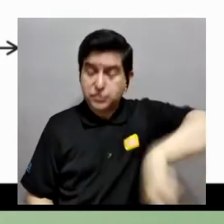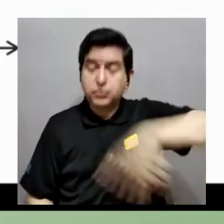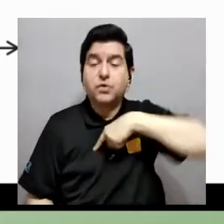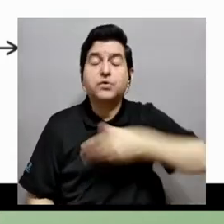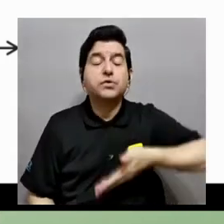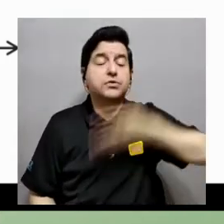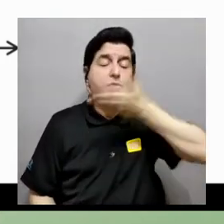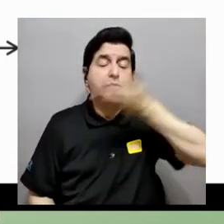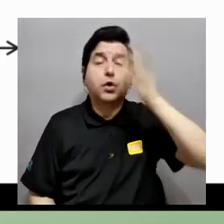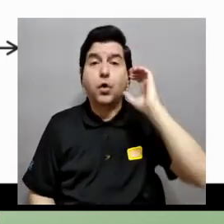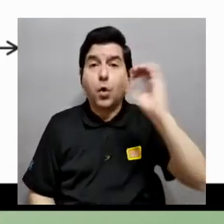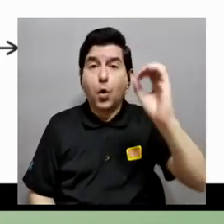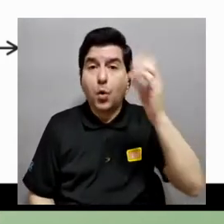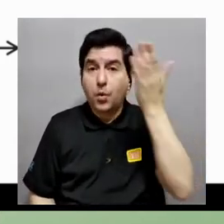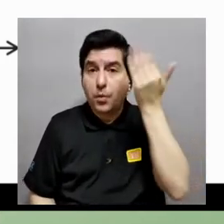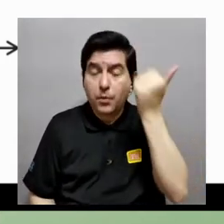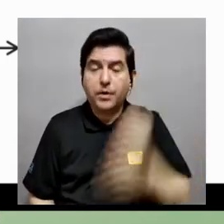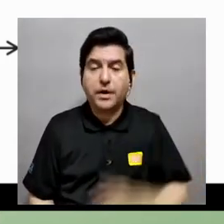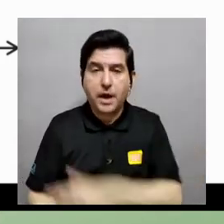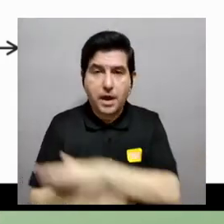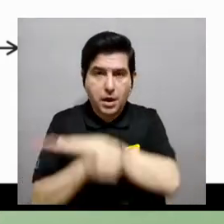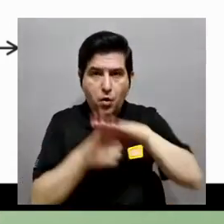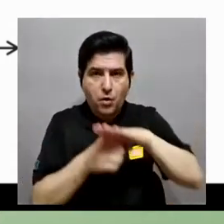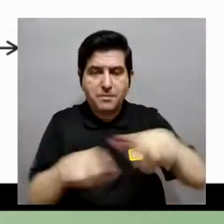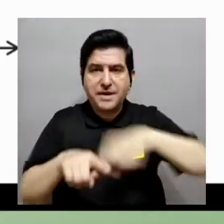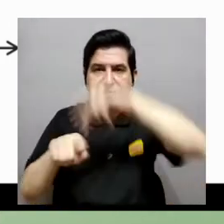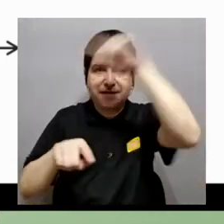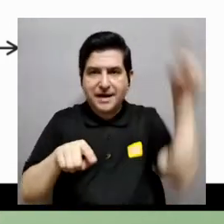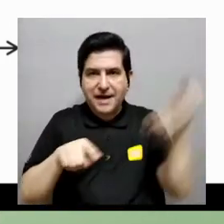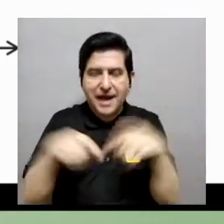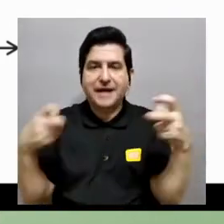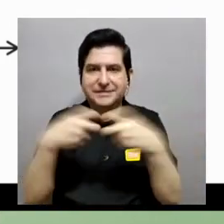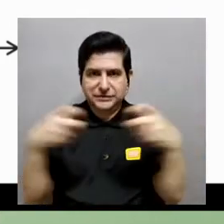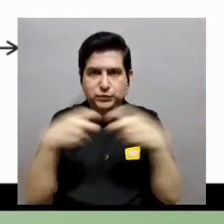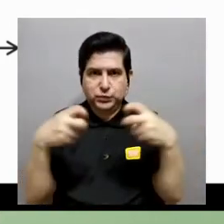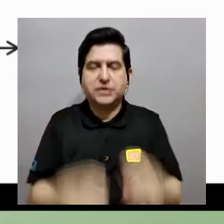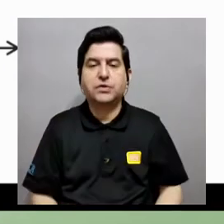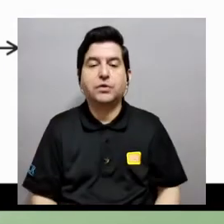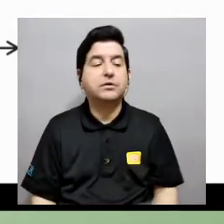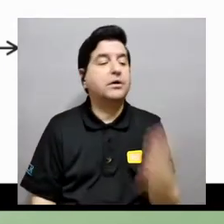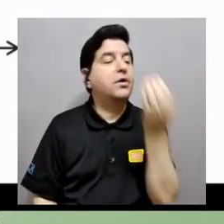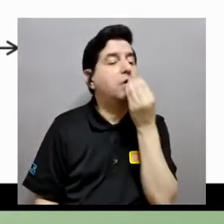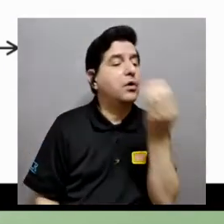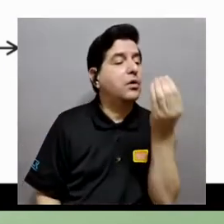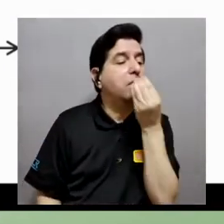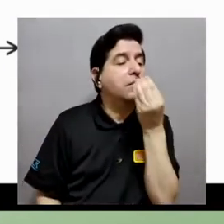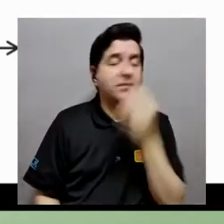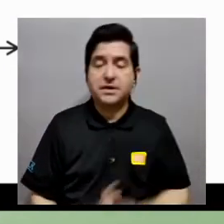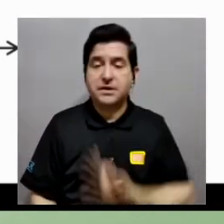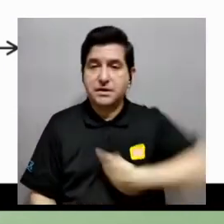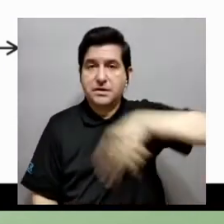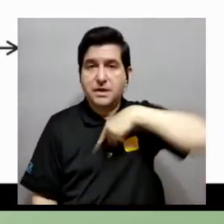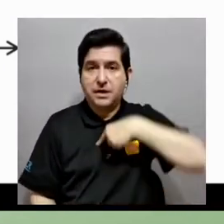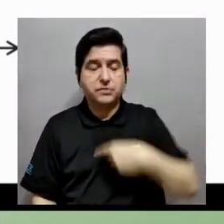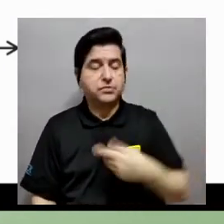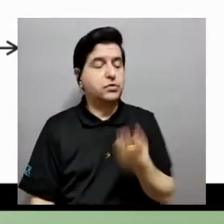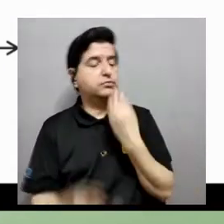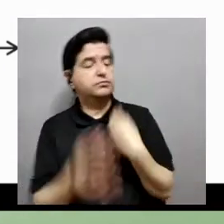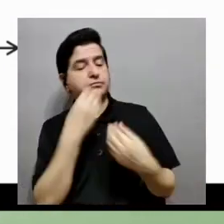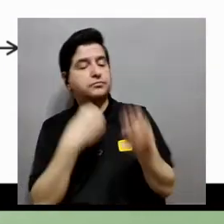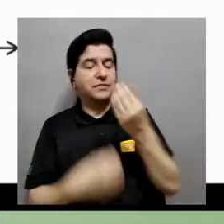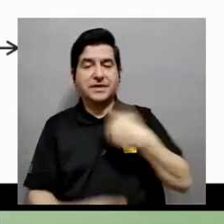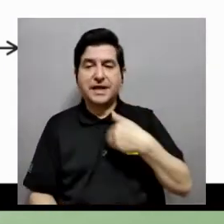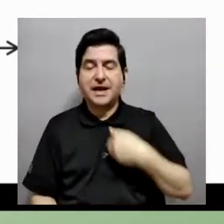nosotros respiramos oxígeno es para completar el circuito eléctrico. Entonces, la comida que nosotros ingerimos